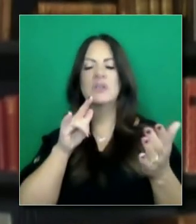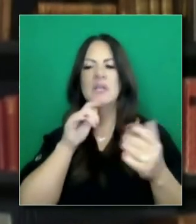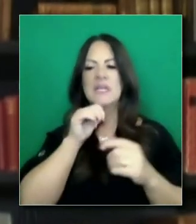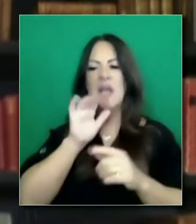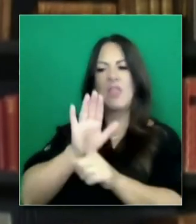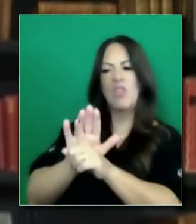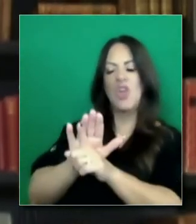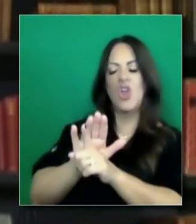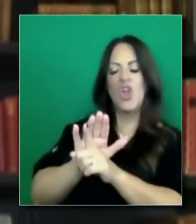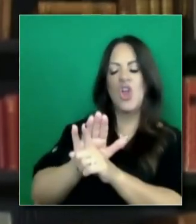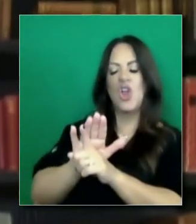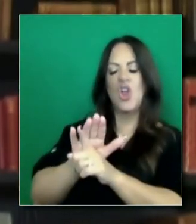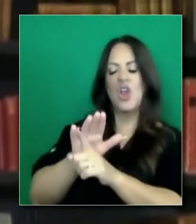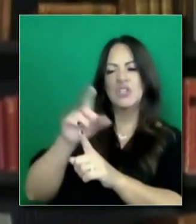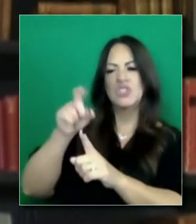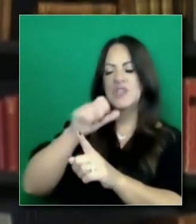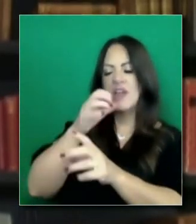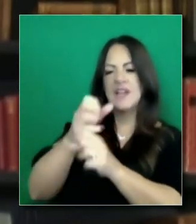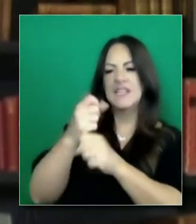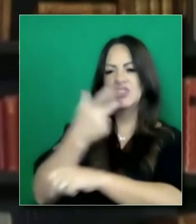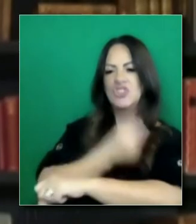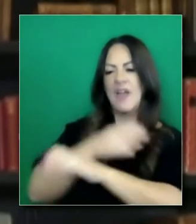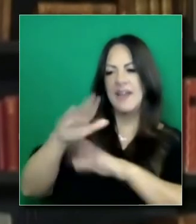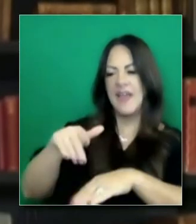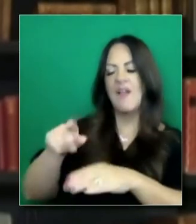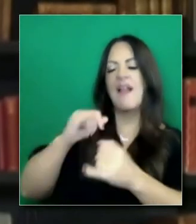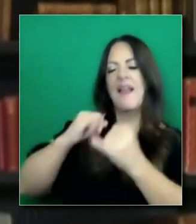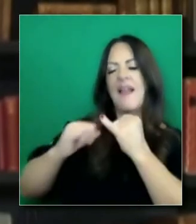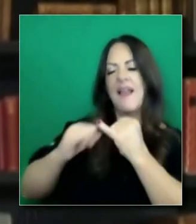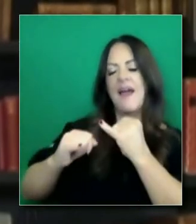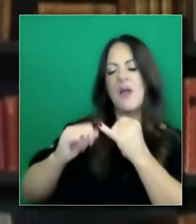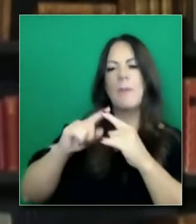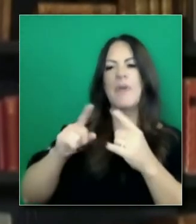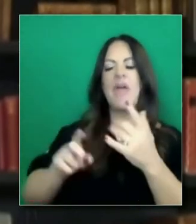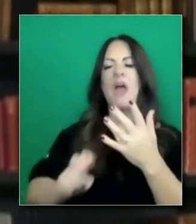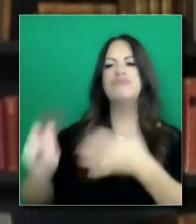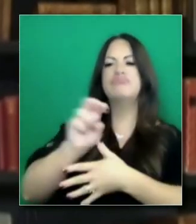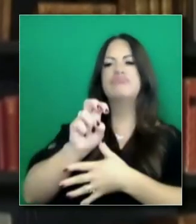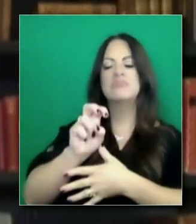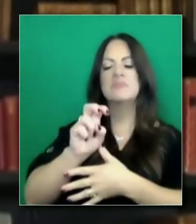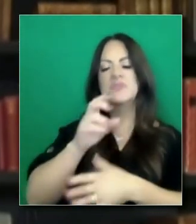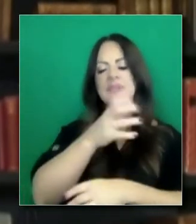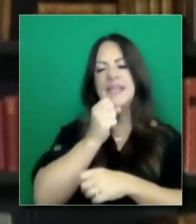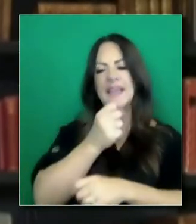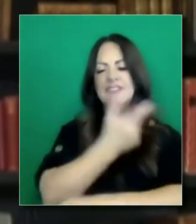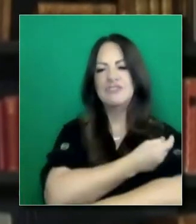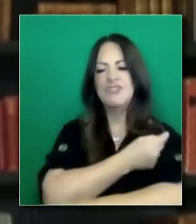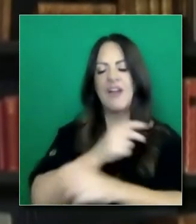y seguir esto? Agradezco la pregunta y nos hemos preguntado eso por semanas.